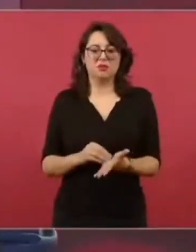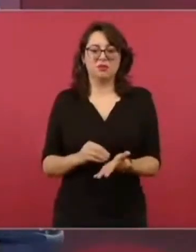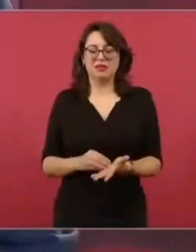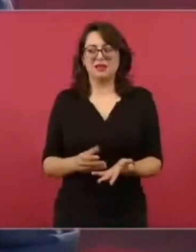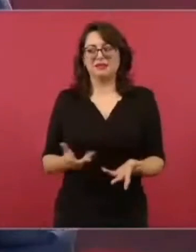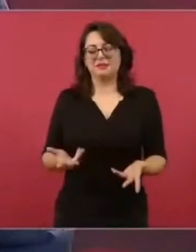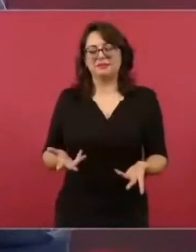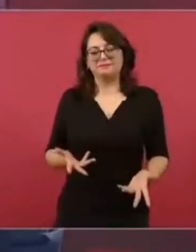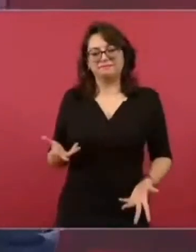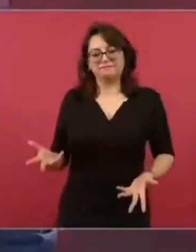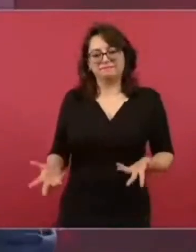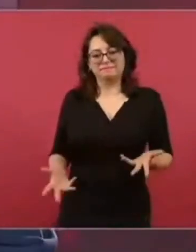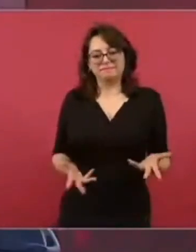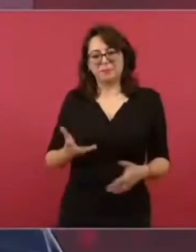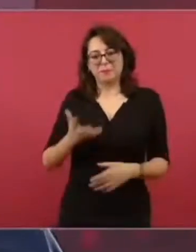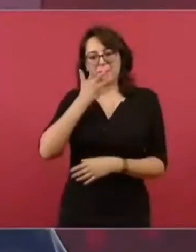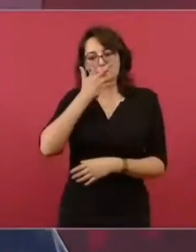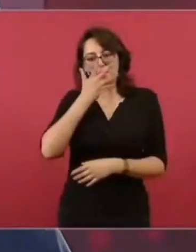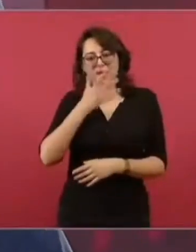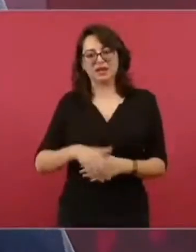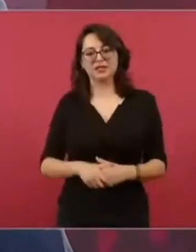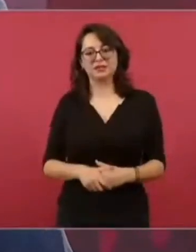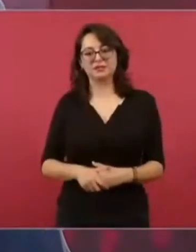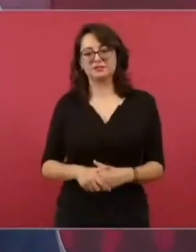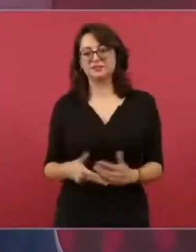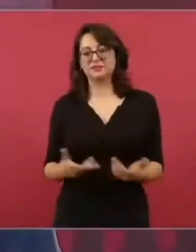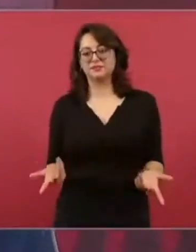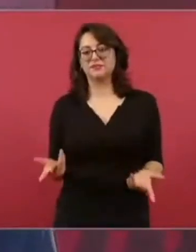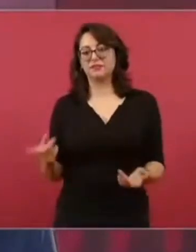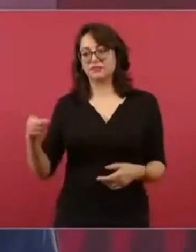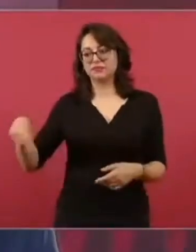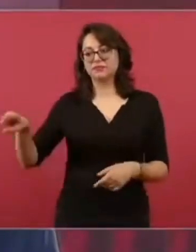son distintos.